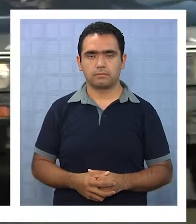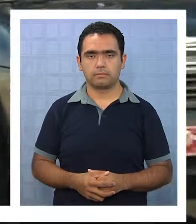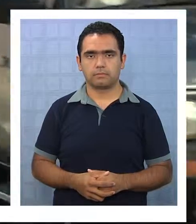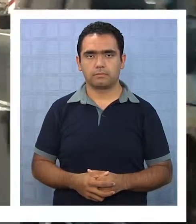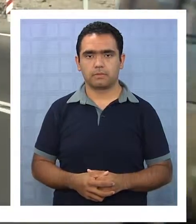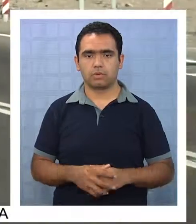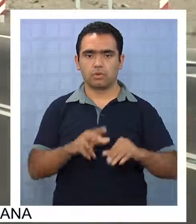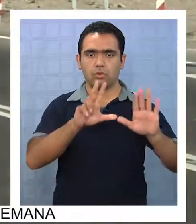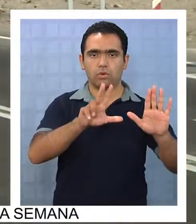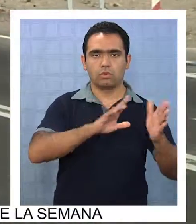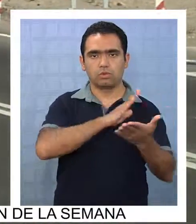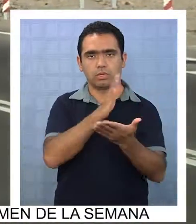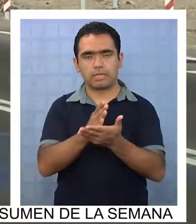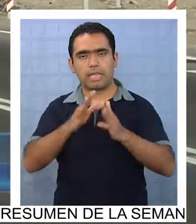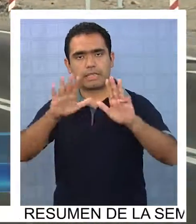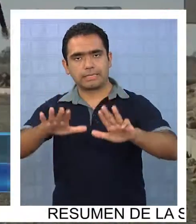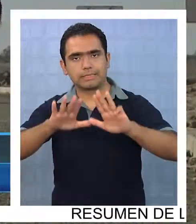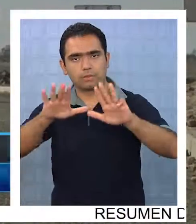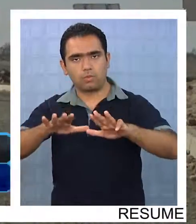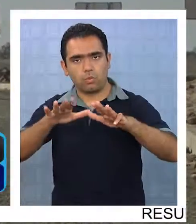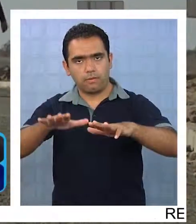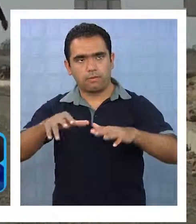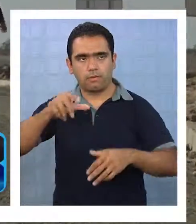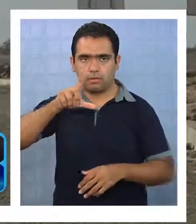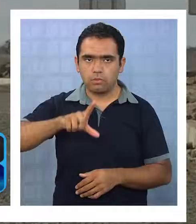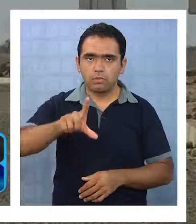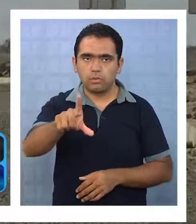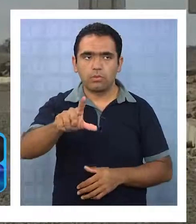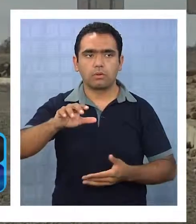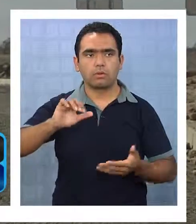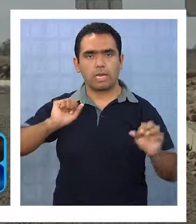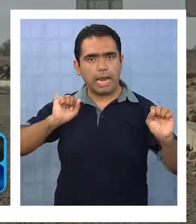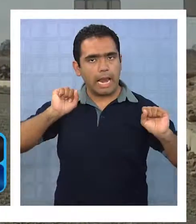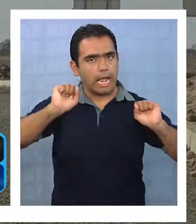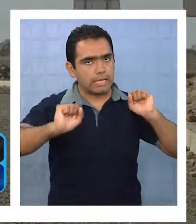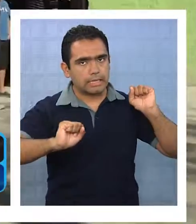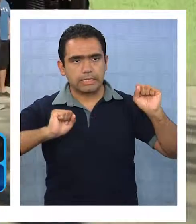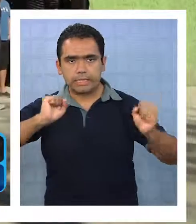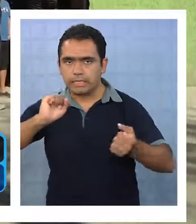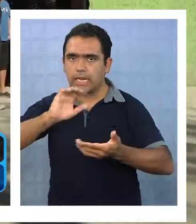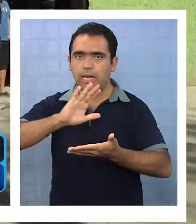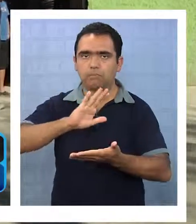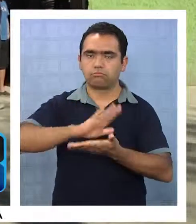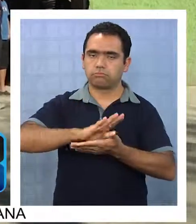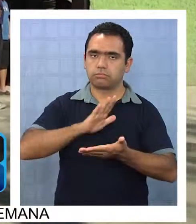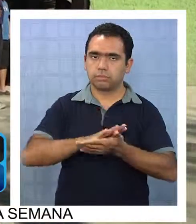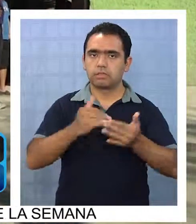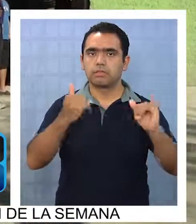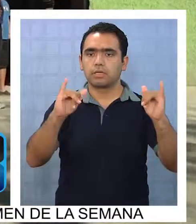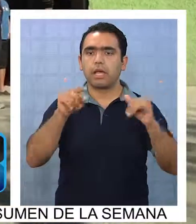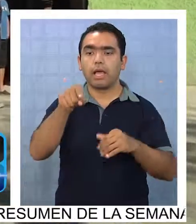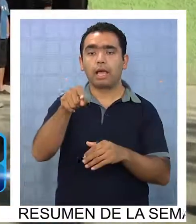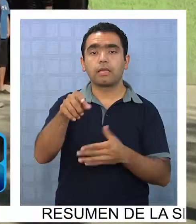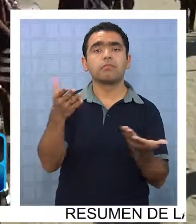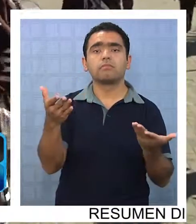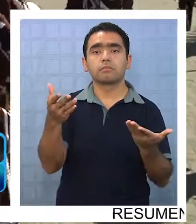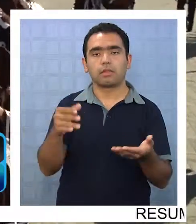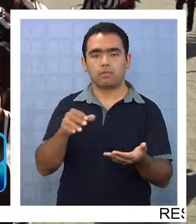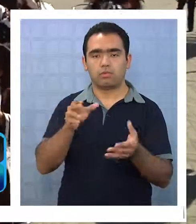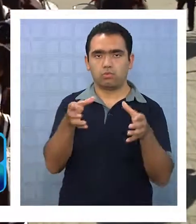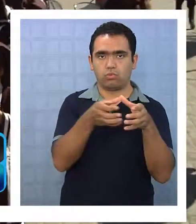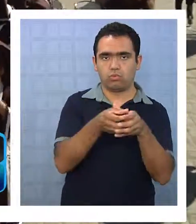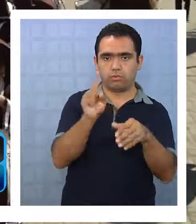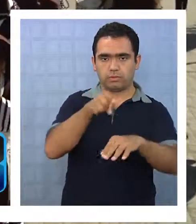Entre el 8 y el 19 de julio estarán en la tirana los equipos de salud que se han dispuesto para la atención de los grupos de